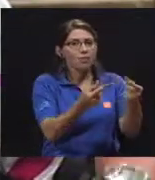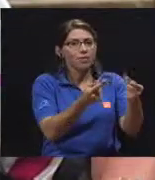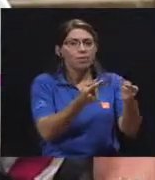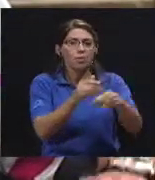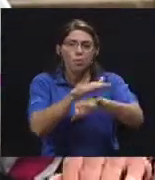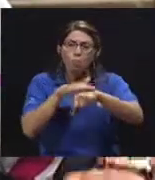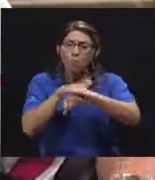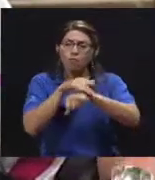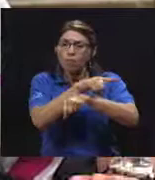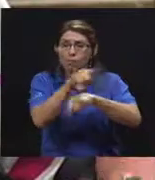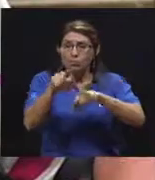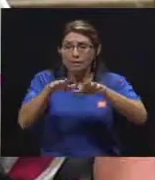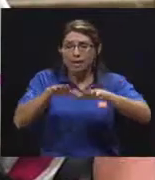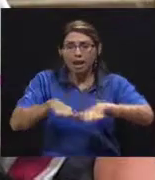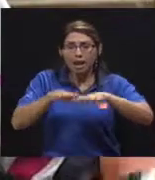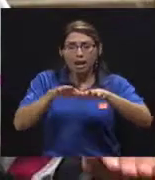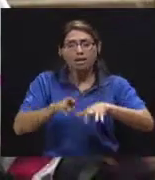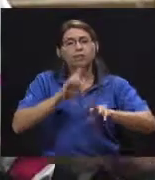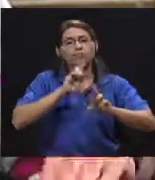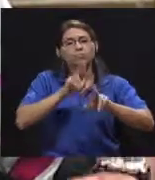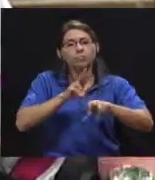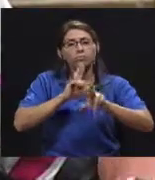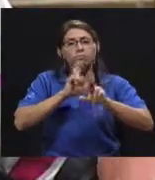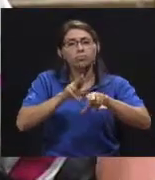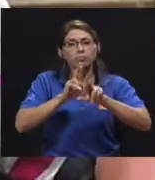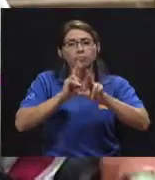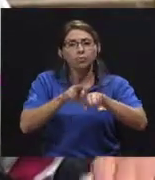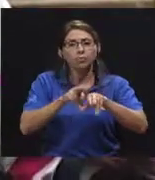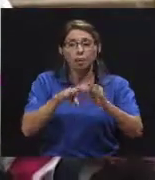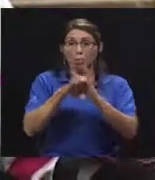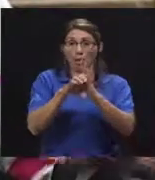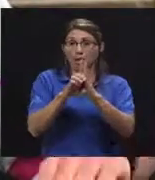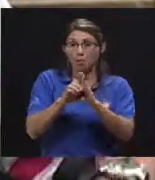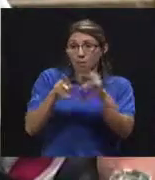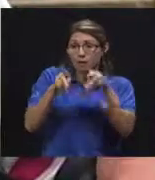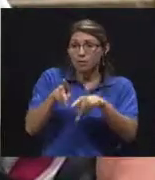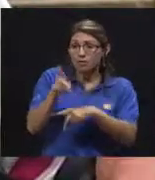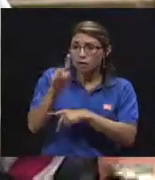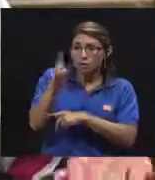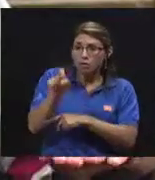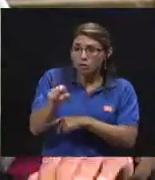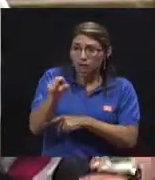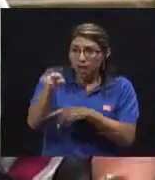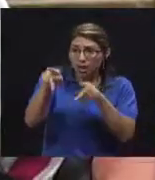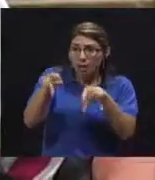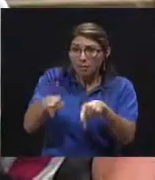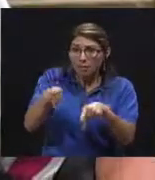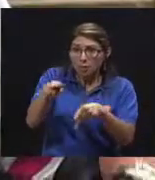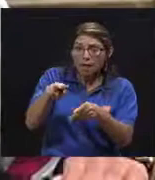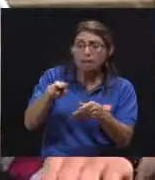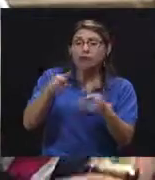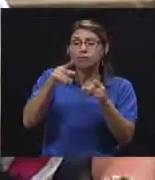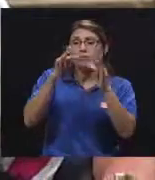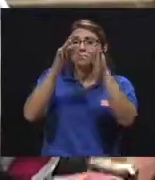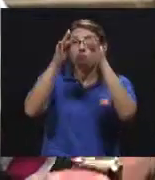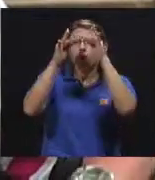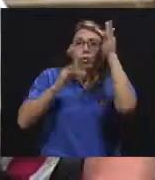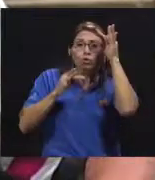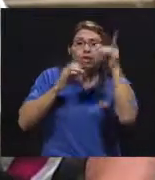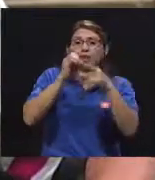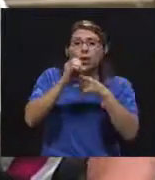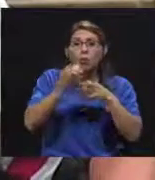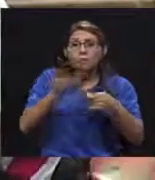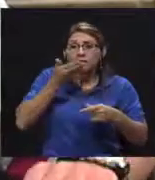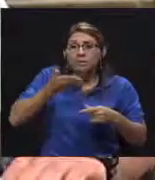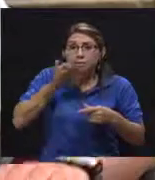datos que normalmente el sistema les pide, que si la persona está consciente, que si respira, que si no respira, que si tiene pulso o no